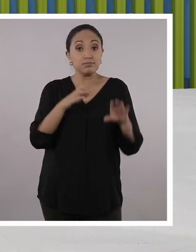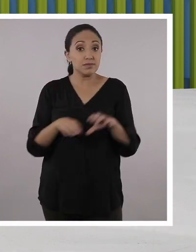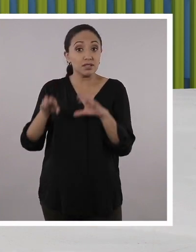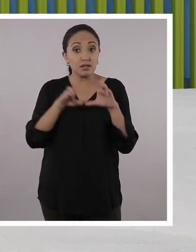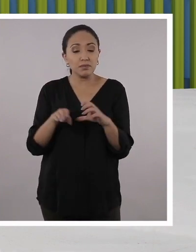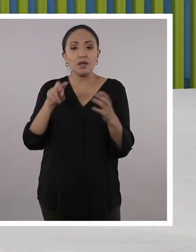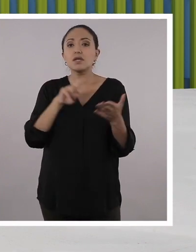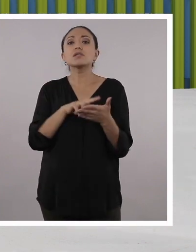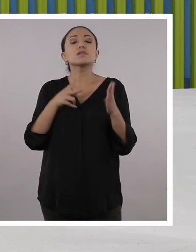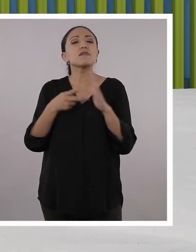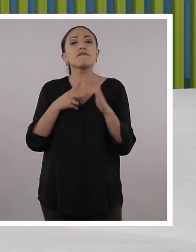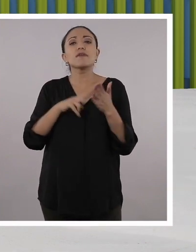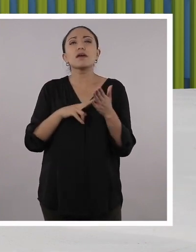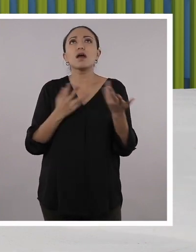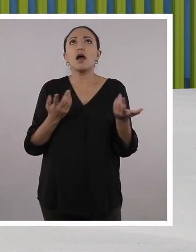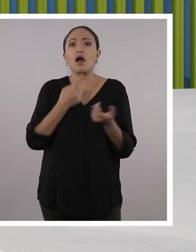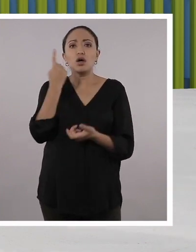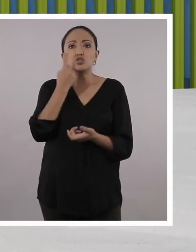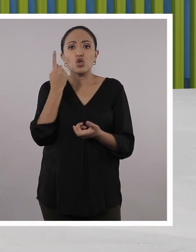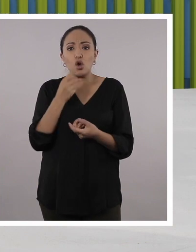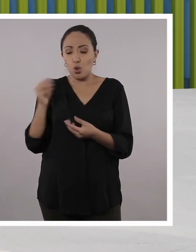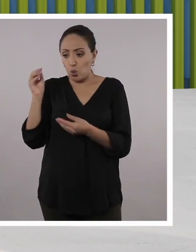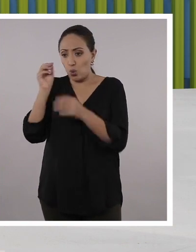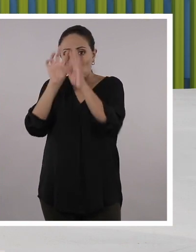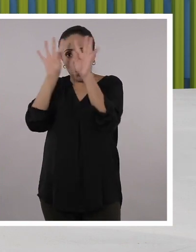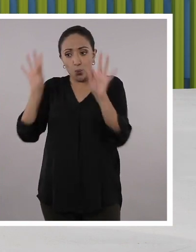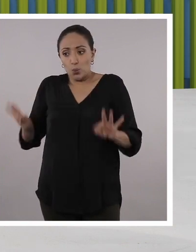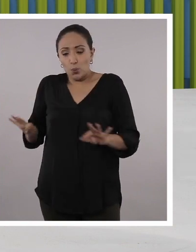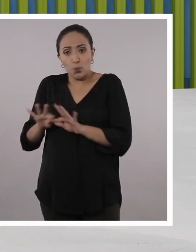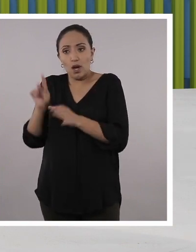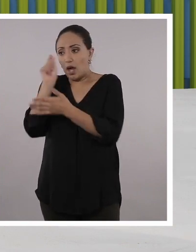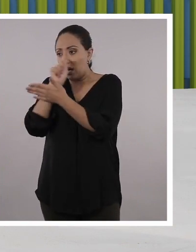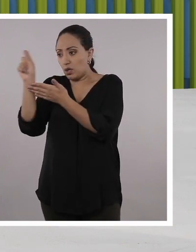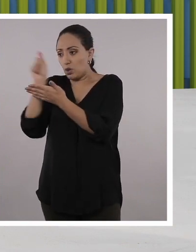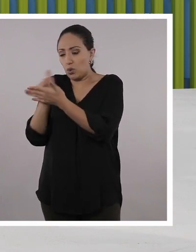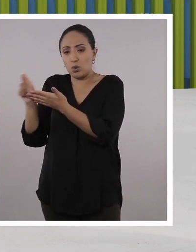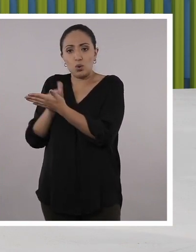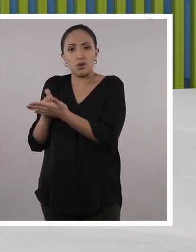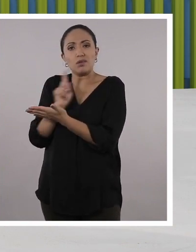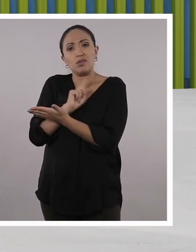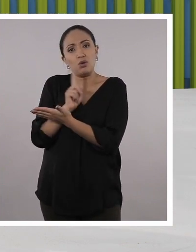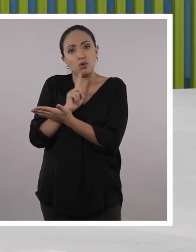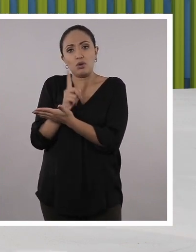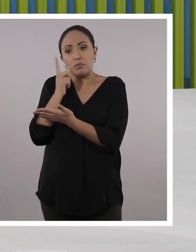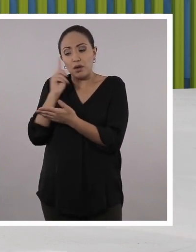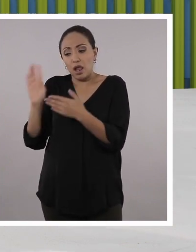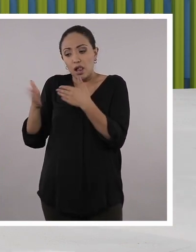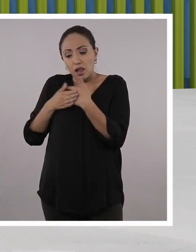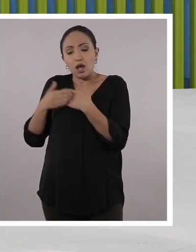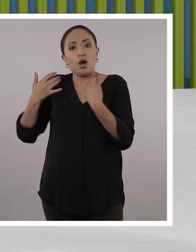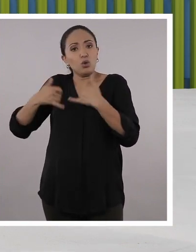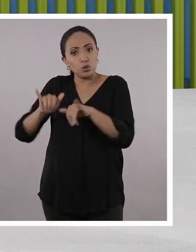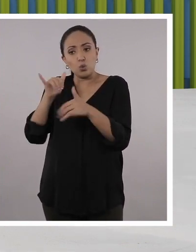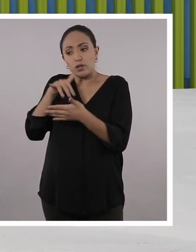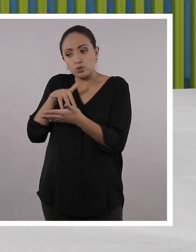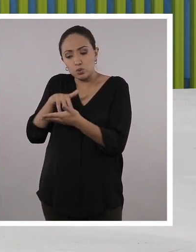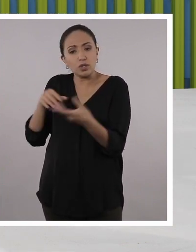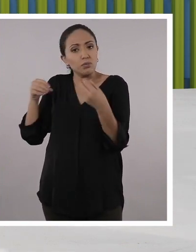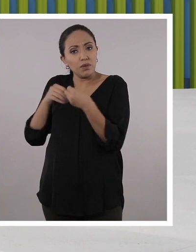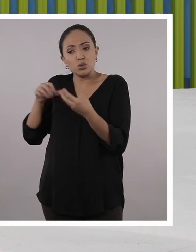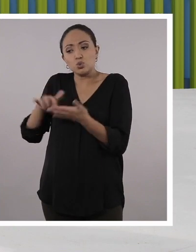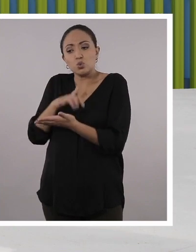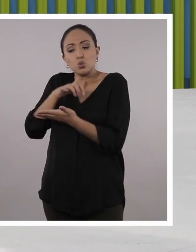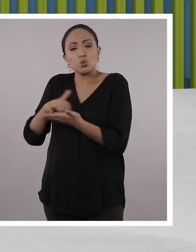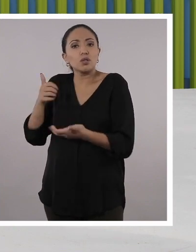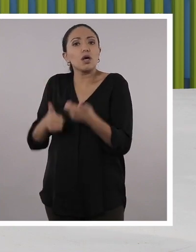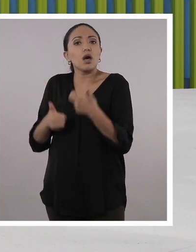actividad les va a servir a ustedes no solamente para llenar una ficha o llenar un cuaderno, sino que les va a ayudar a seguir estudiando y seguir